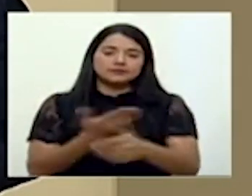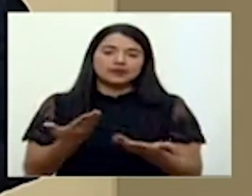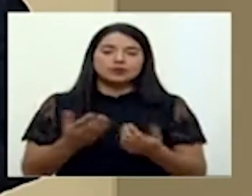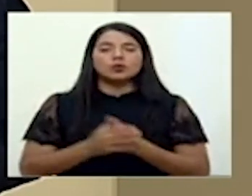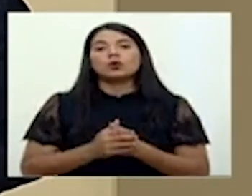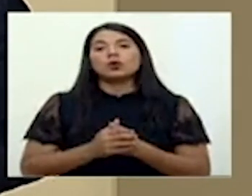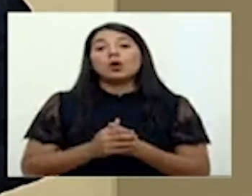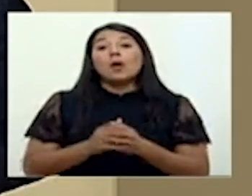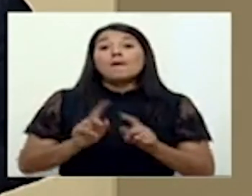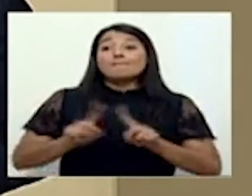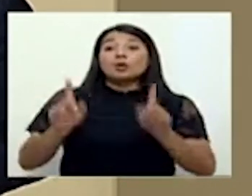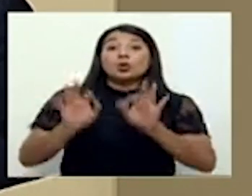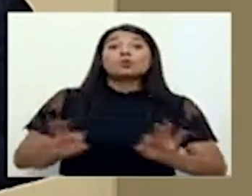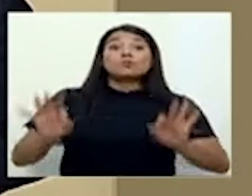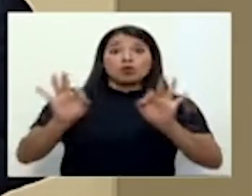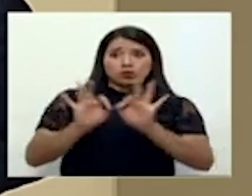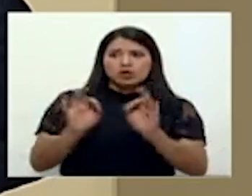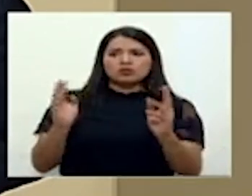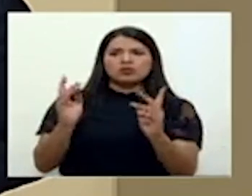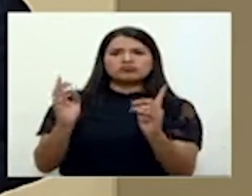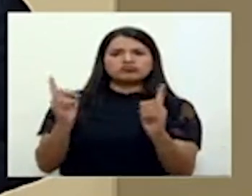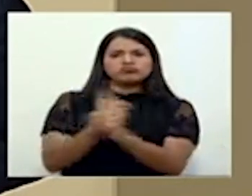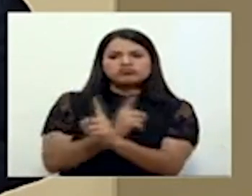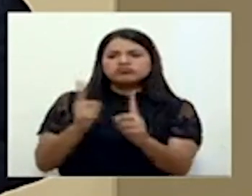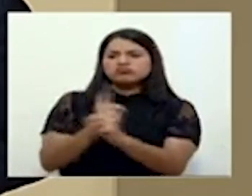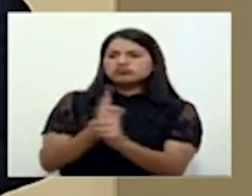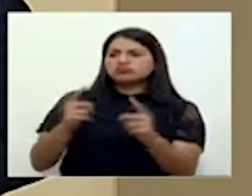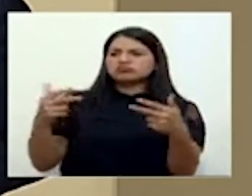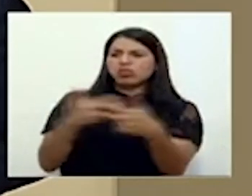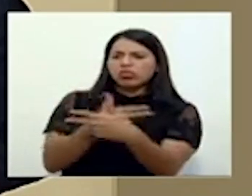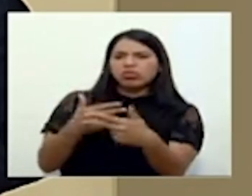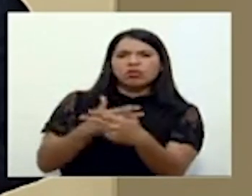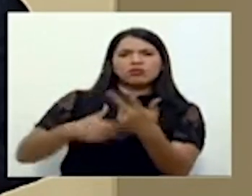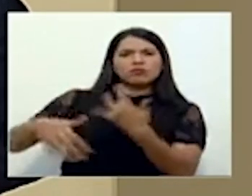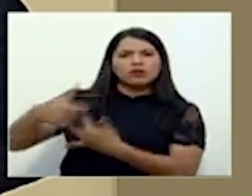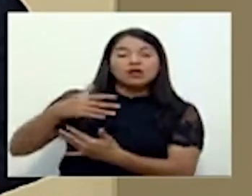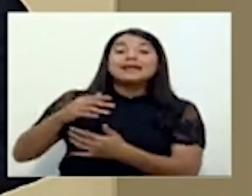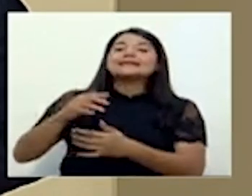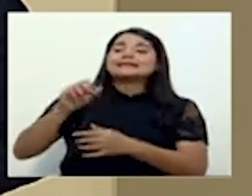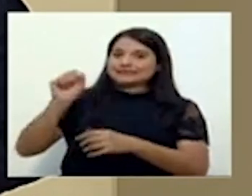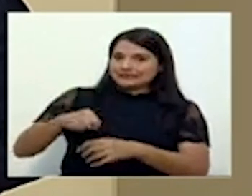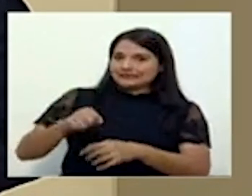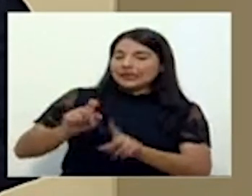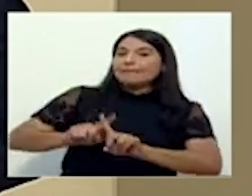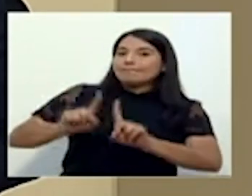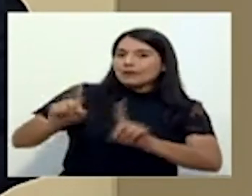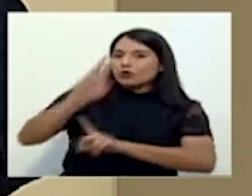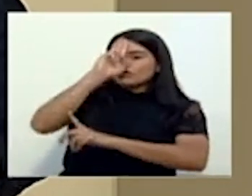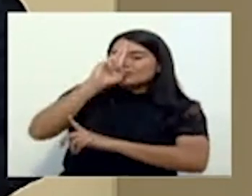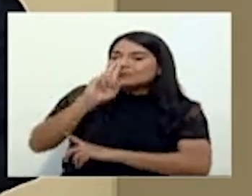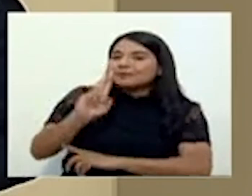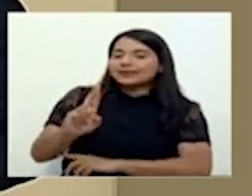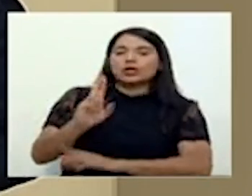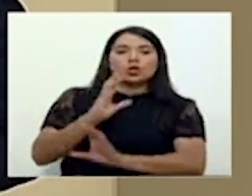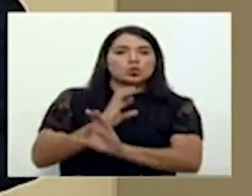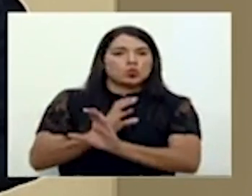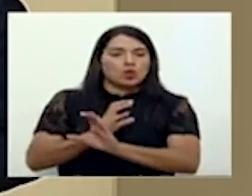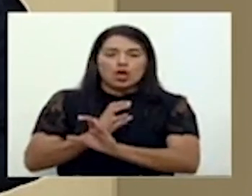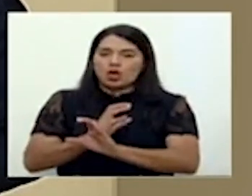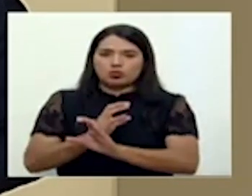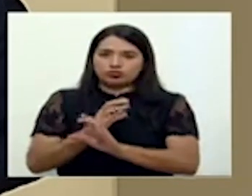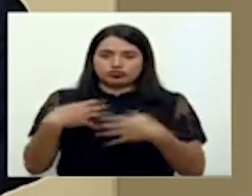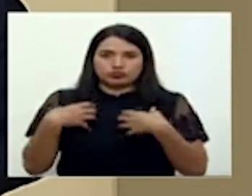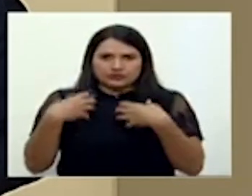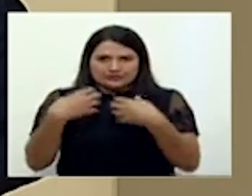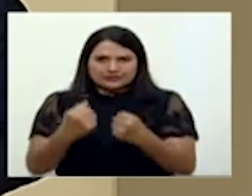en medio de esta se respeten las medidas que se han venido indicando, la restricción vehicular de los momentos en donde no se puede